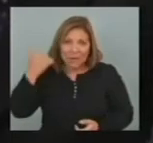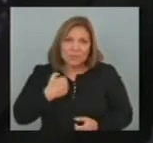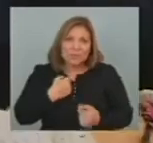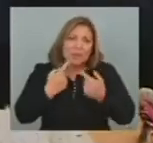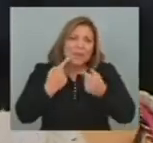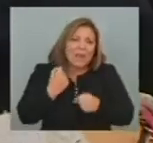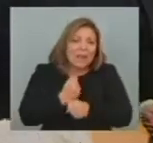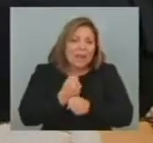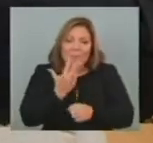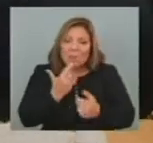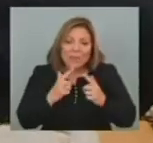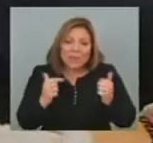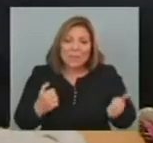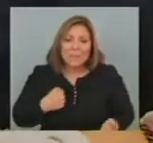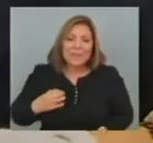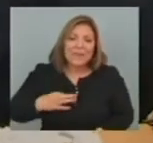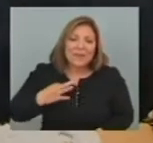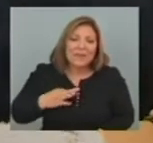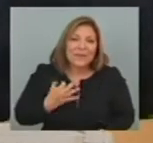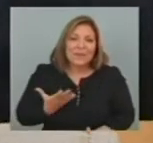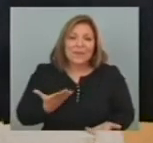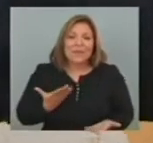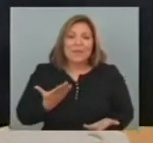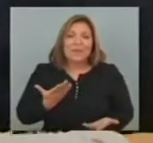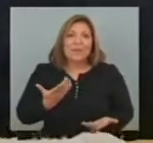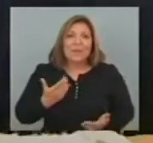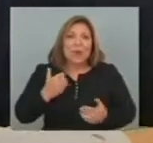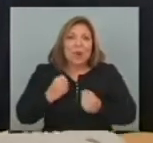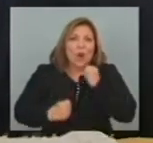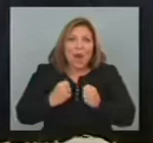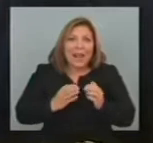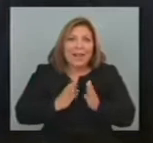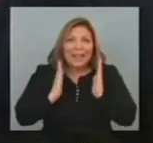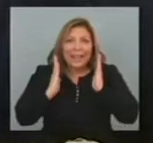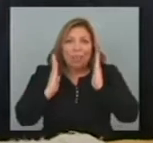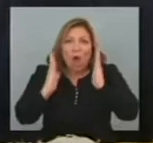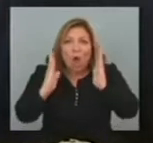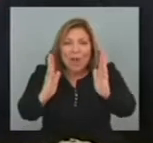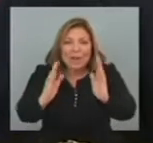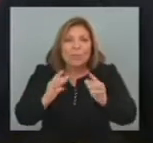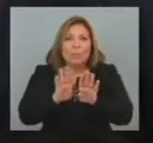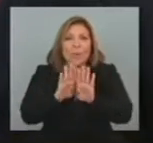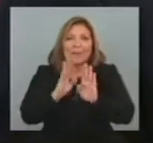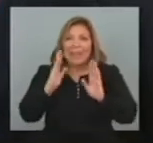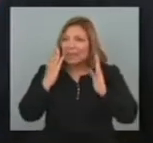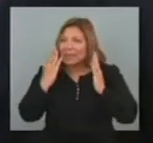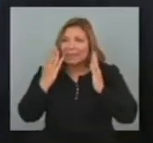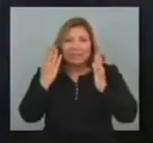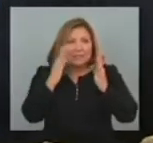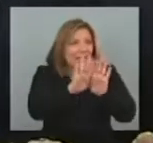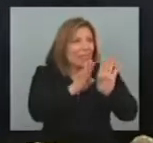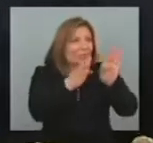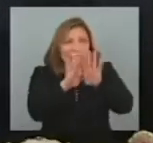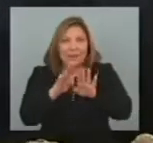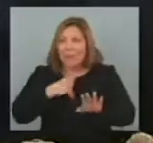cosas Mi vida Ha sido Como un largo Corredor Lleno de puertas Que están cerradas Y que las voy Abriendo A medida que